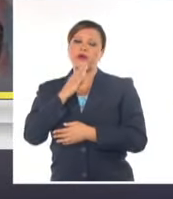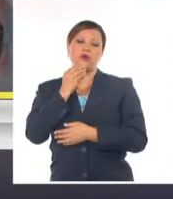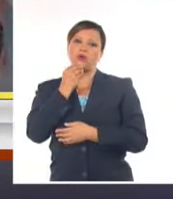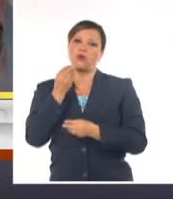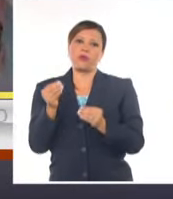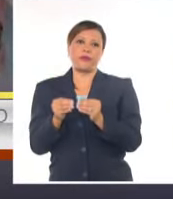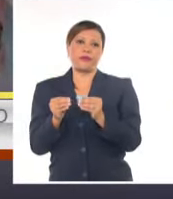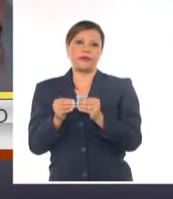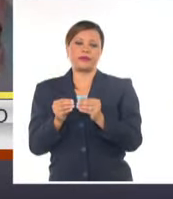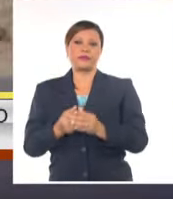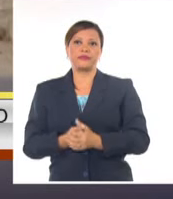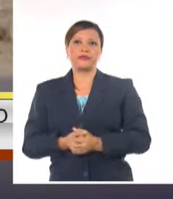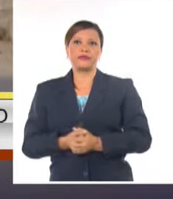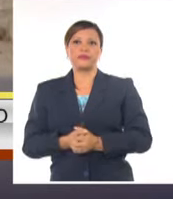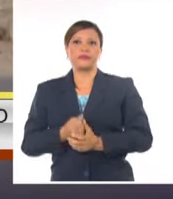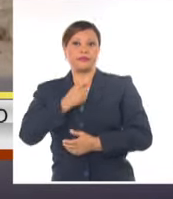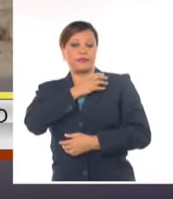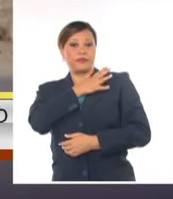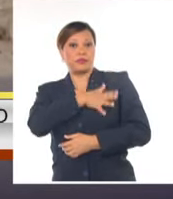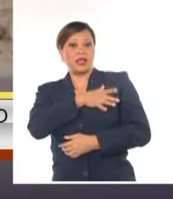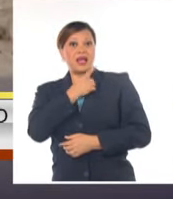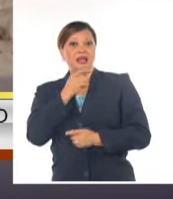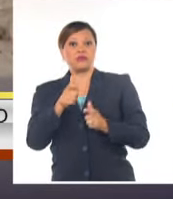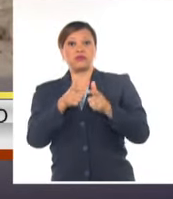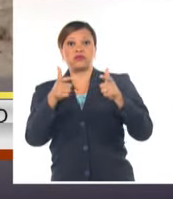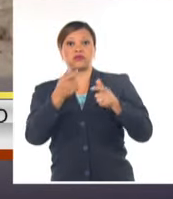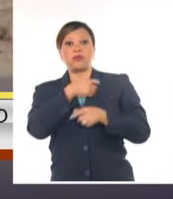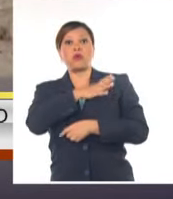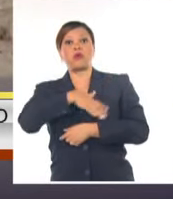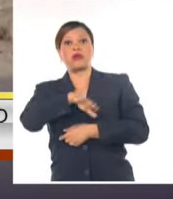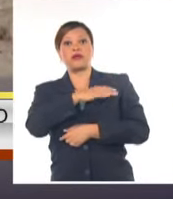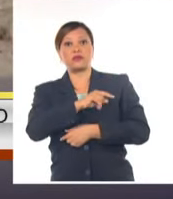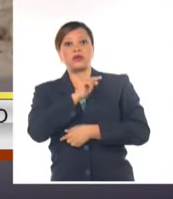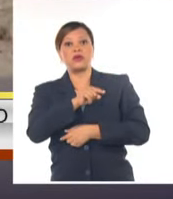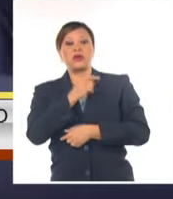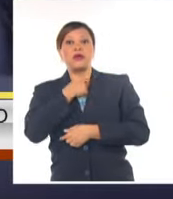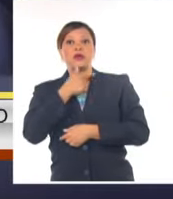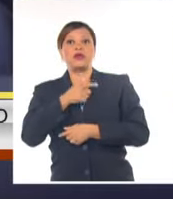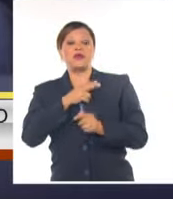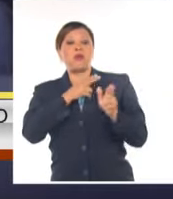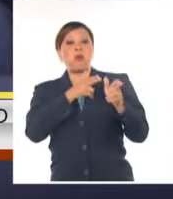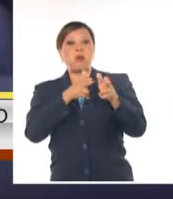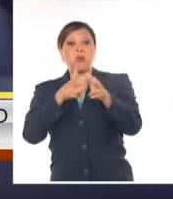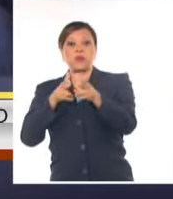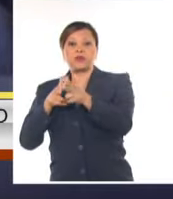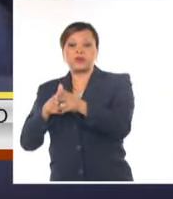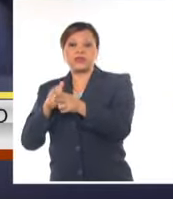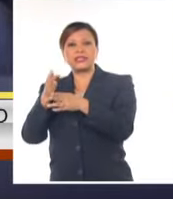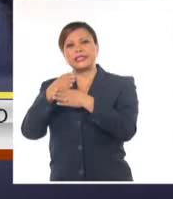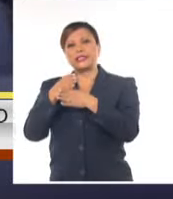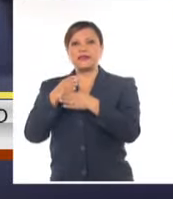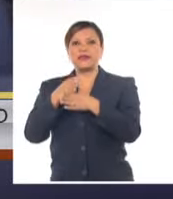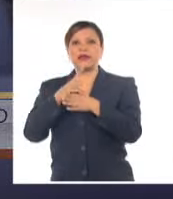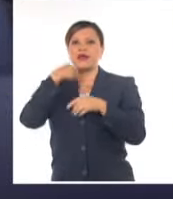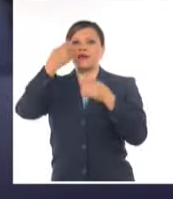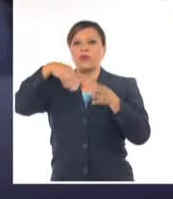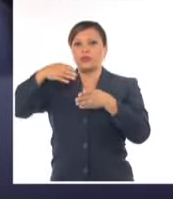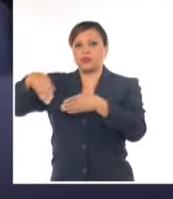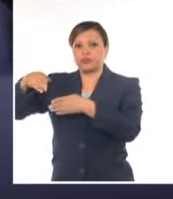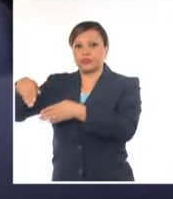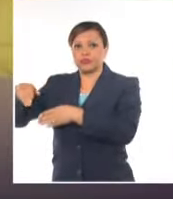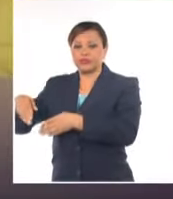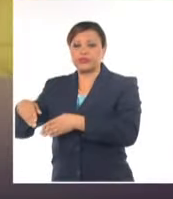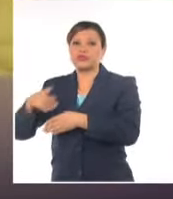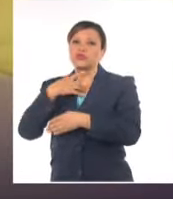constituye una zona densamente poblada lo cual un ataque de gran magnitud significaría muchas más muertes y